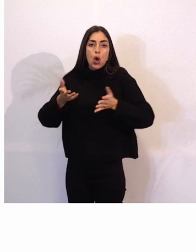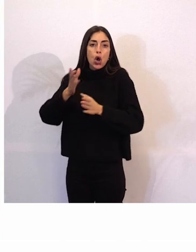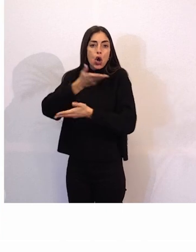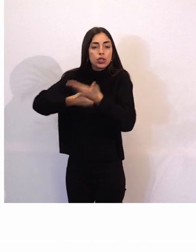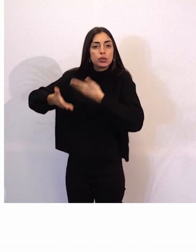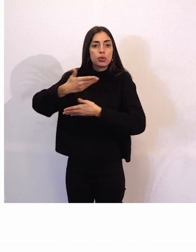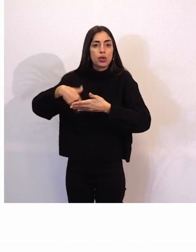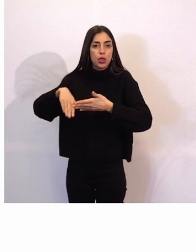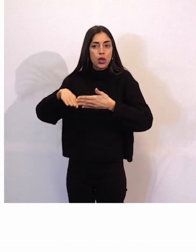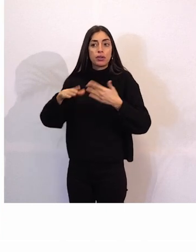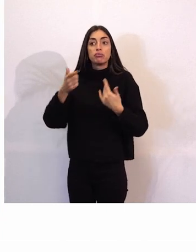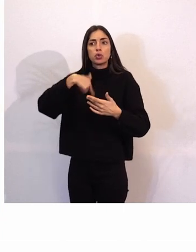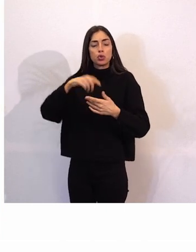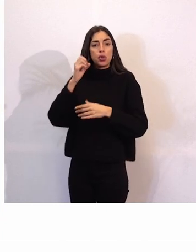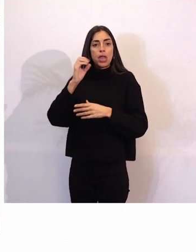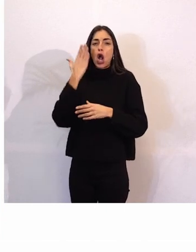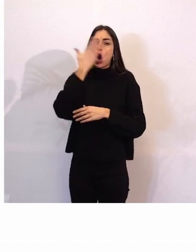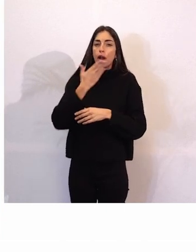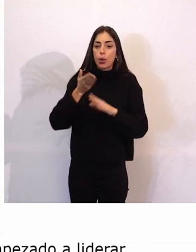Damos charlas en los colegios.